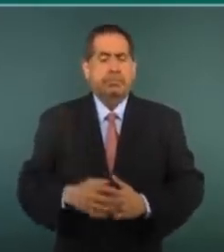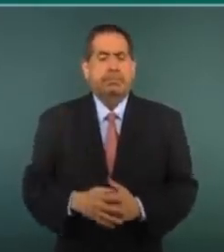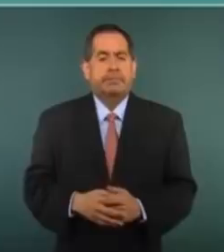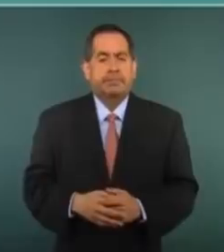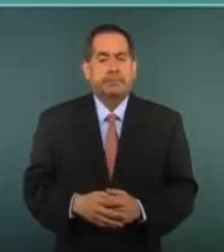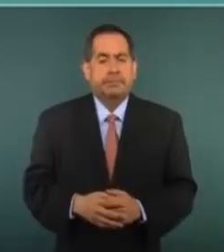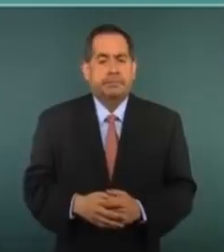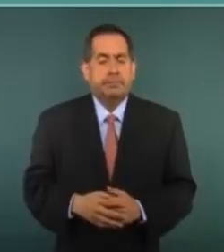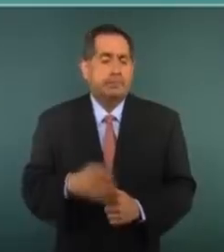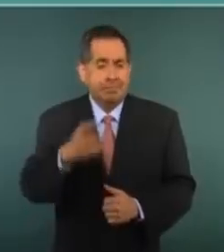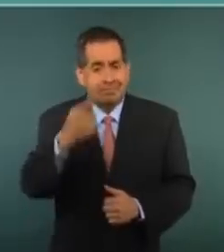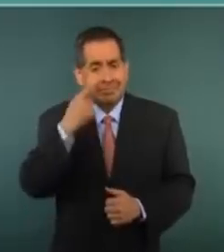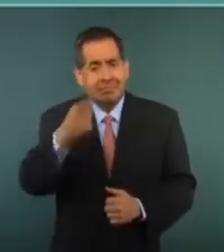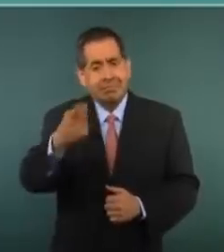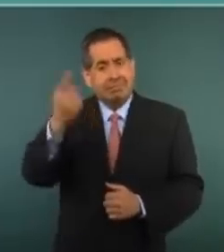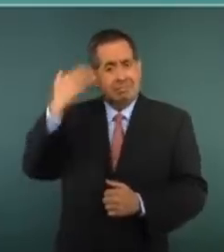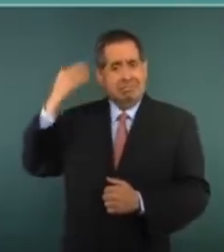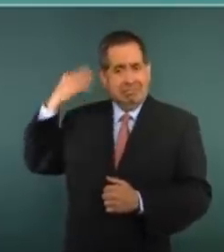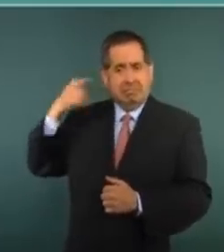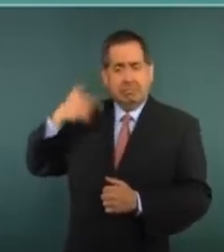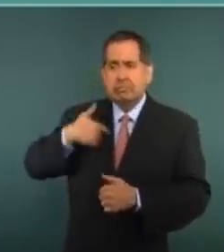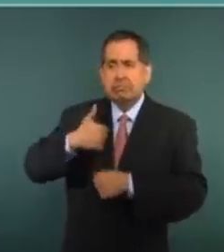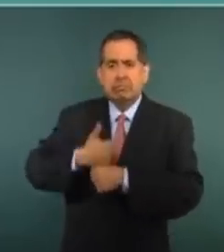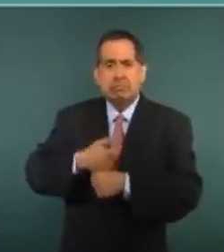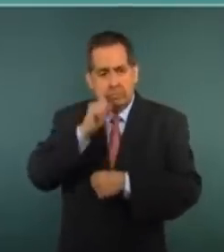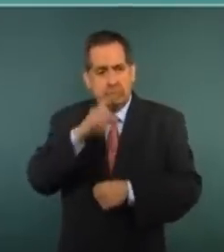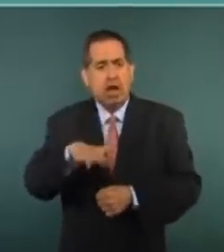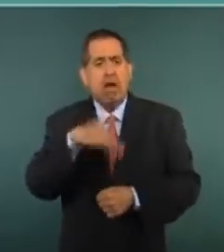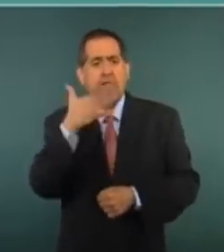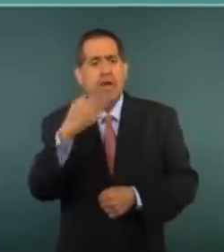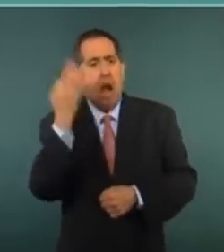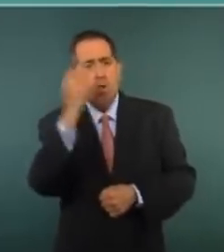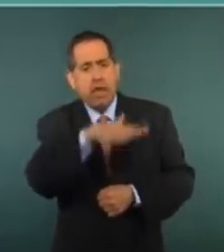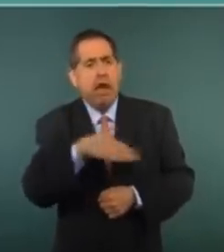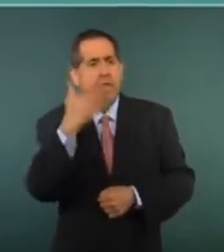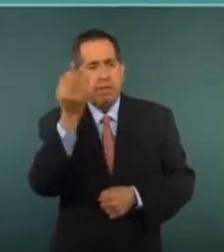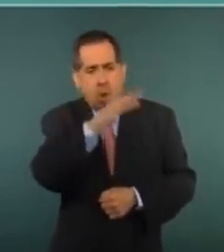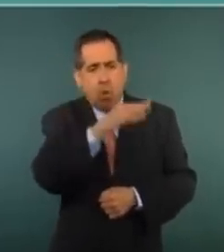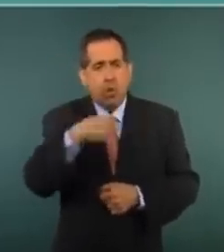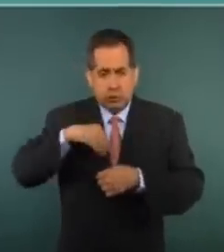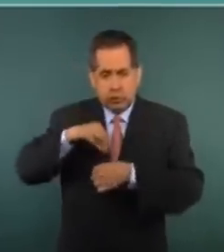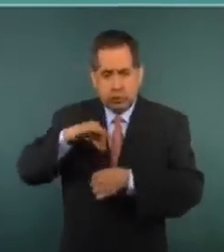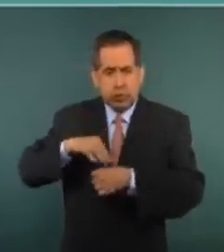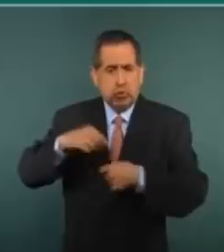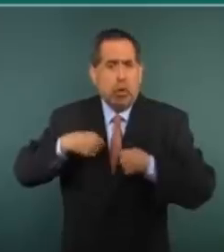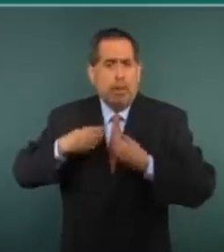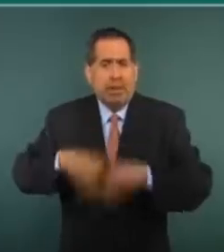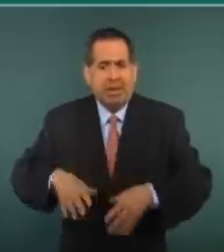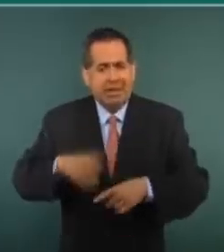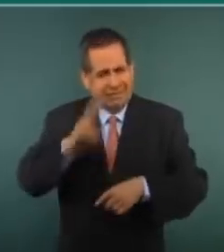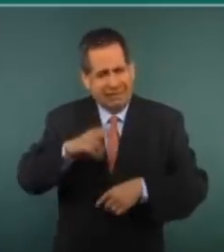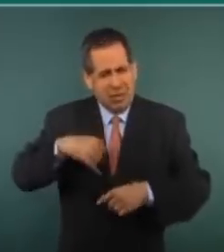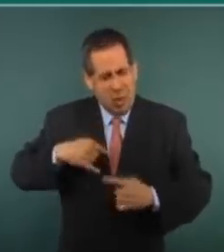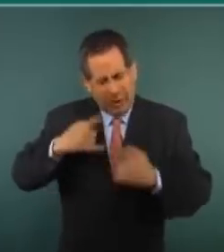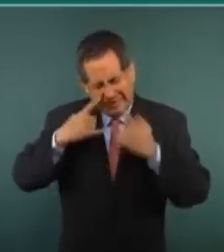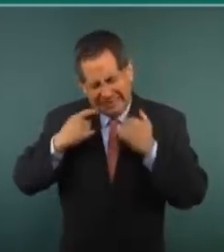Hemos padecido mucho del fraude electoral, de veras, llantos,